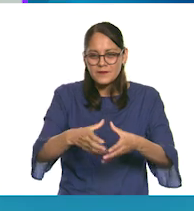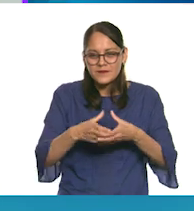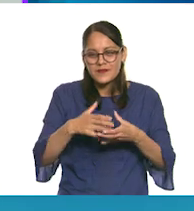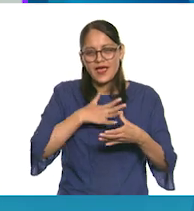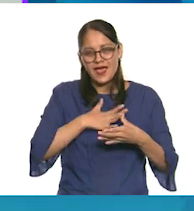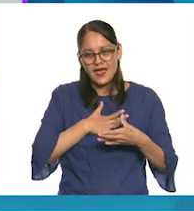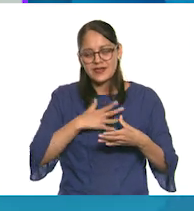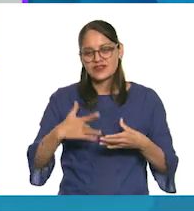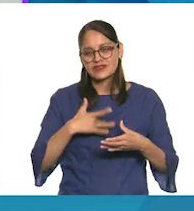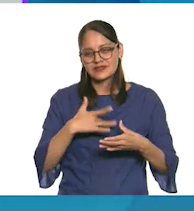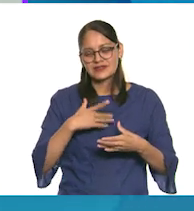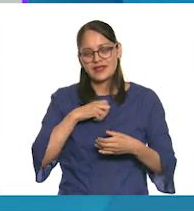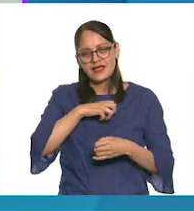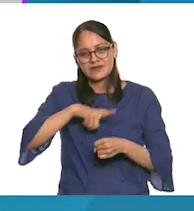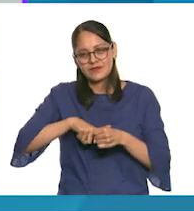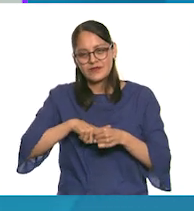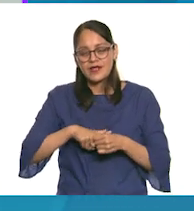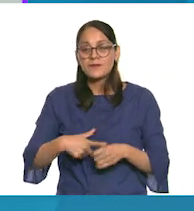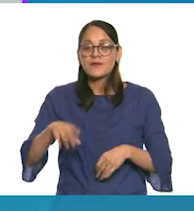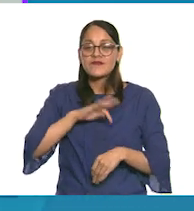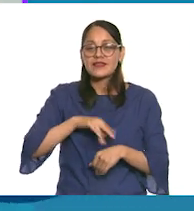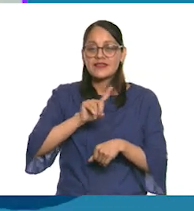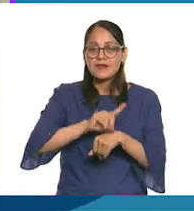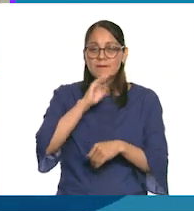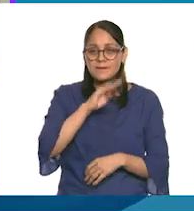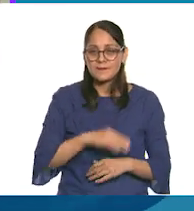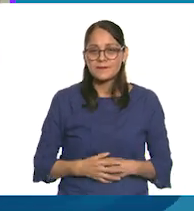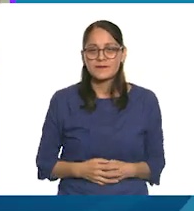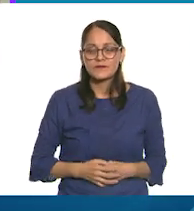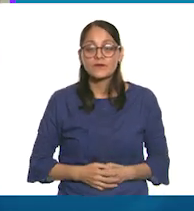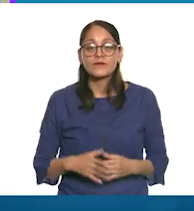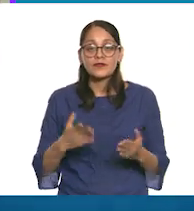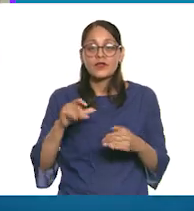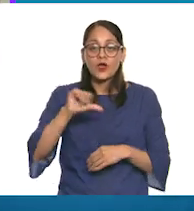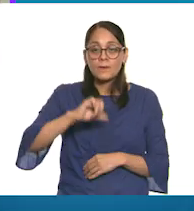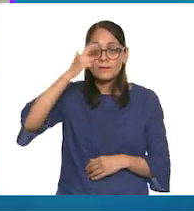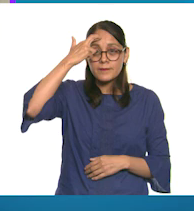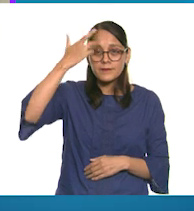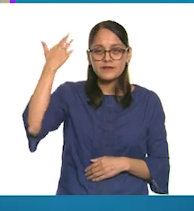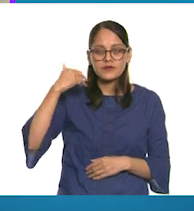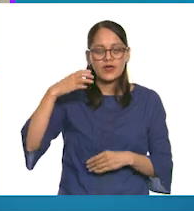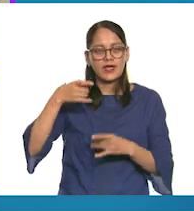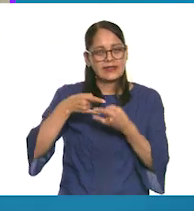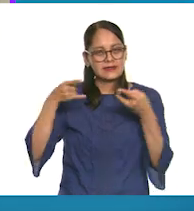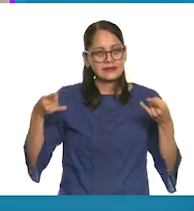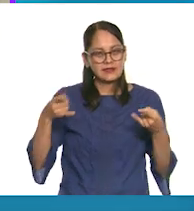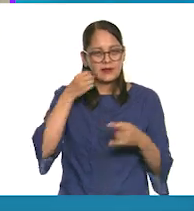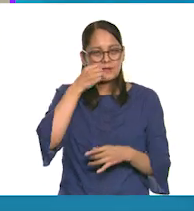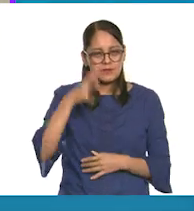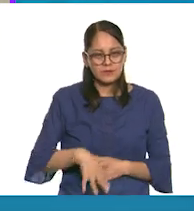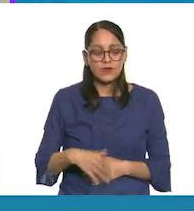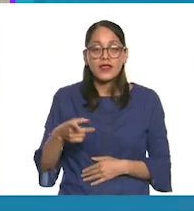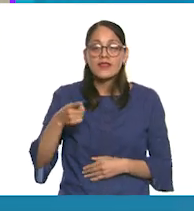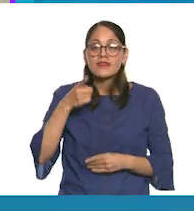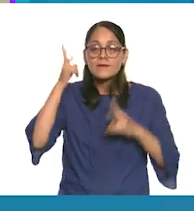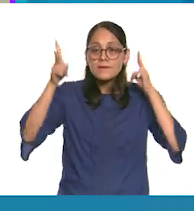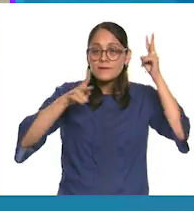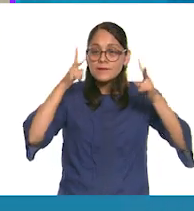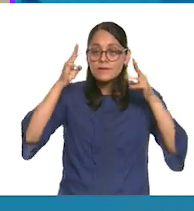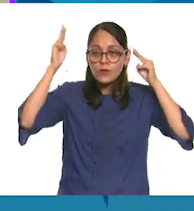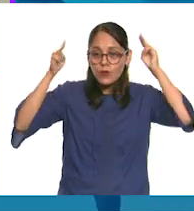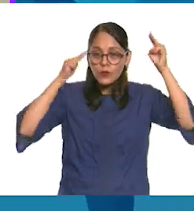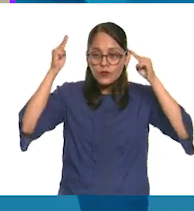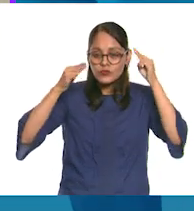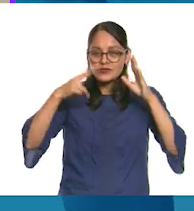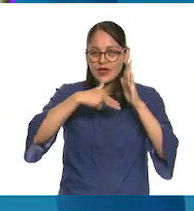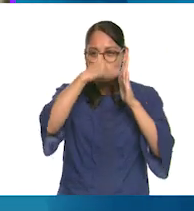nos hacen sentir especiales. ¡Feliz Día de las Madres! Recuerdo una experiencia muy bonita. Fue la visita al Museo de